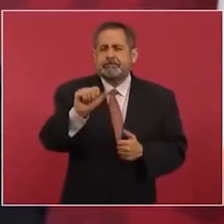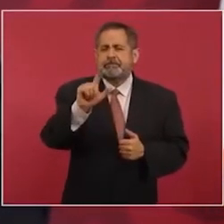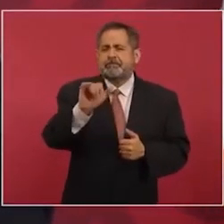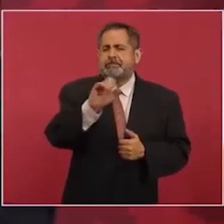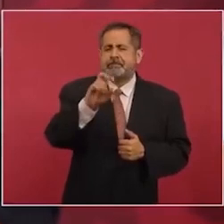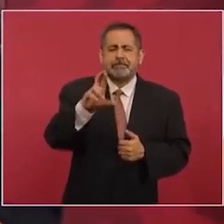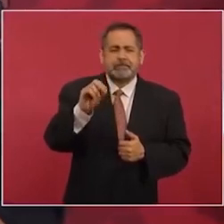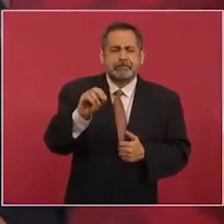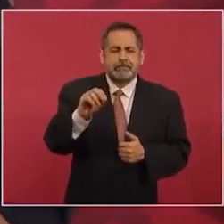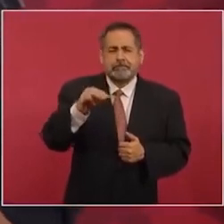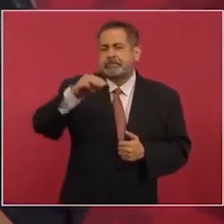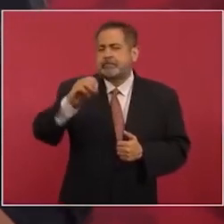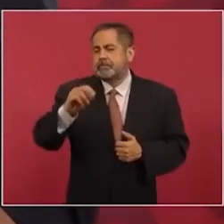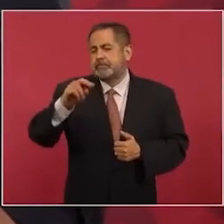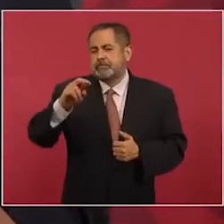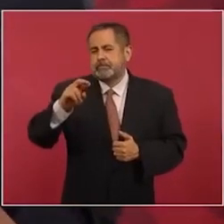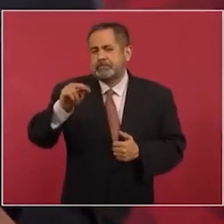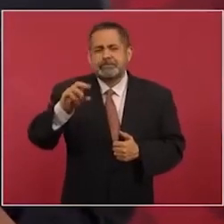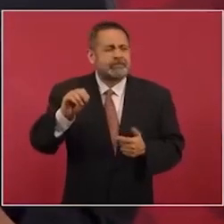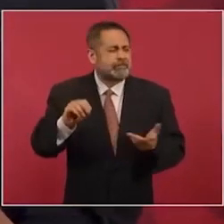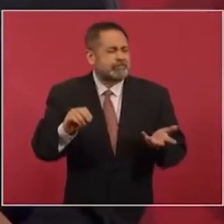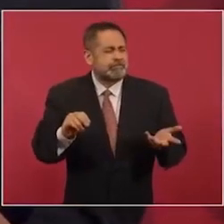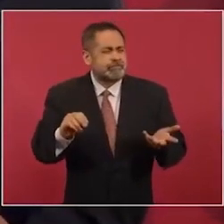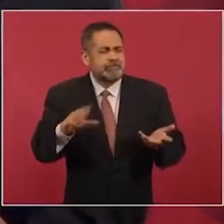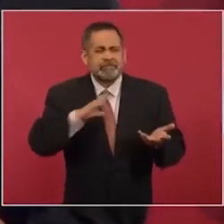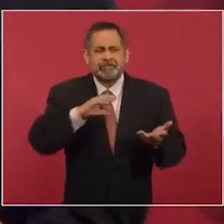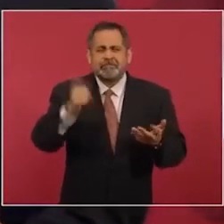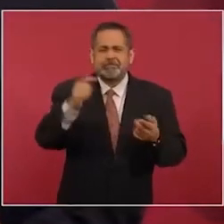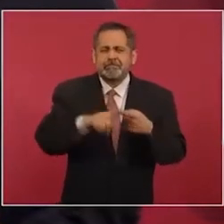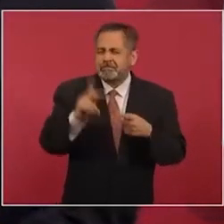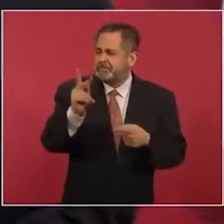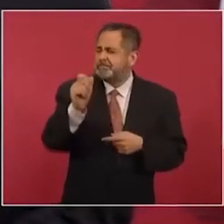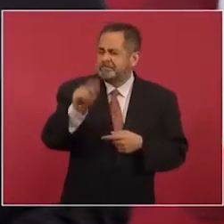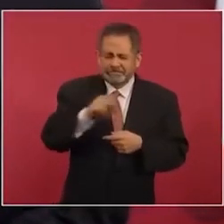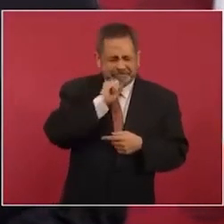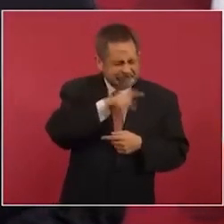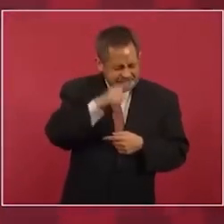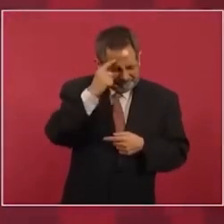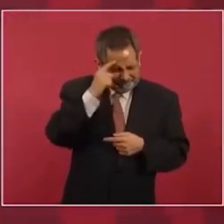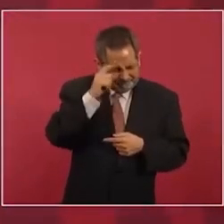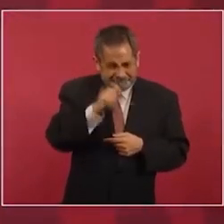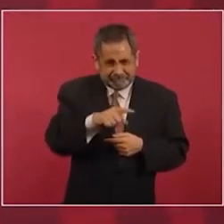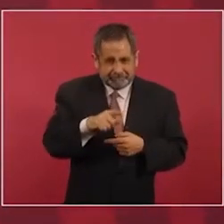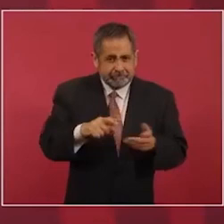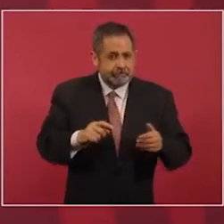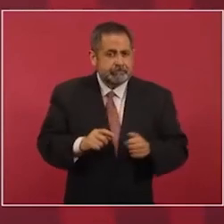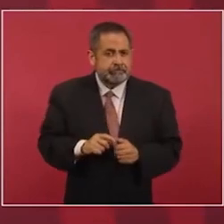Alejandro Moreno, hay otro del PAN que también ya...